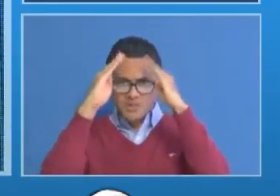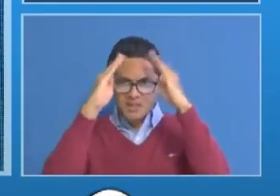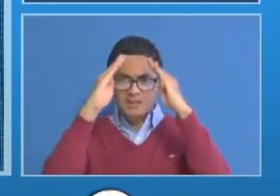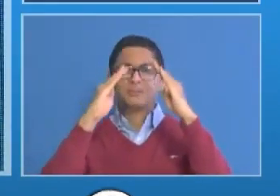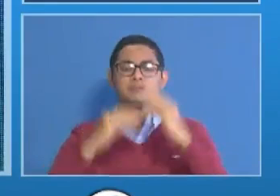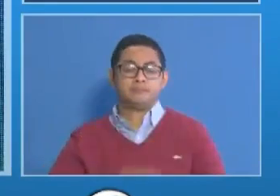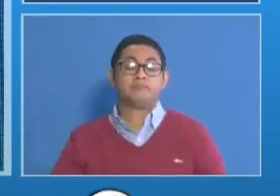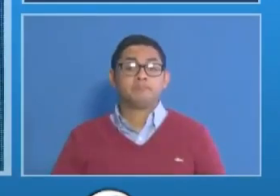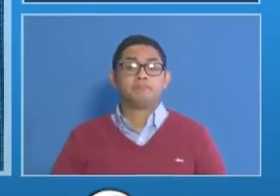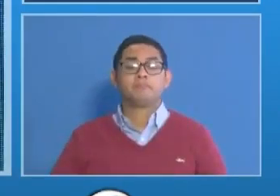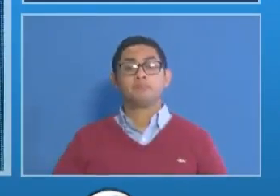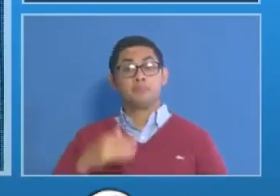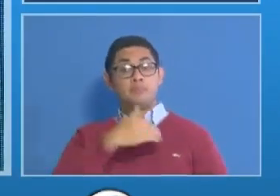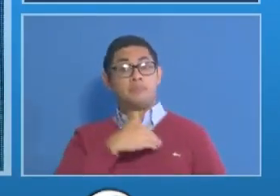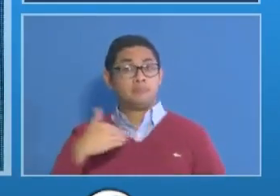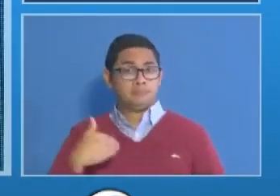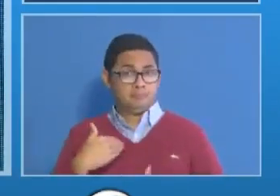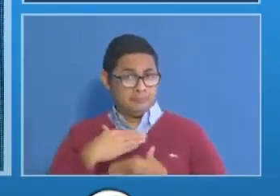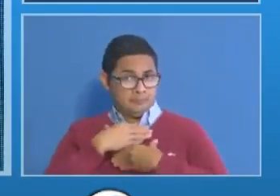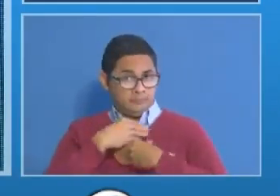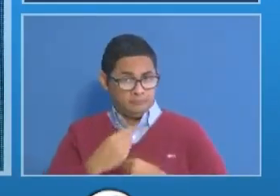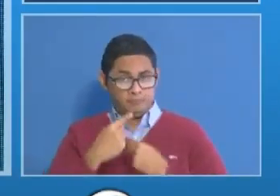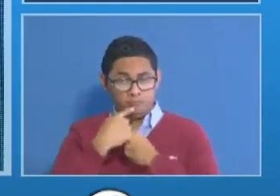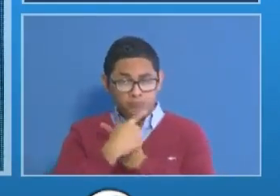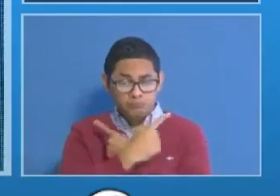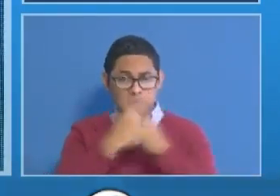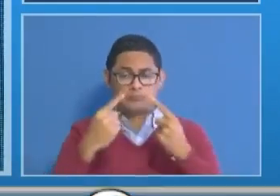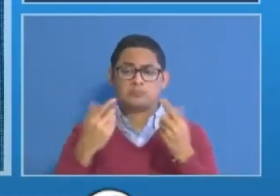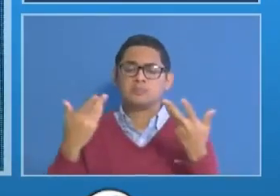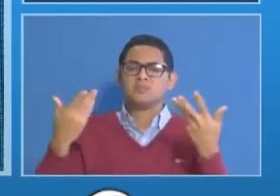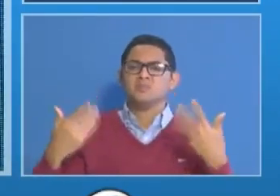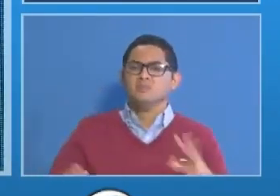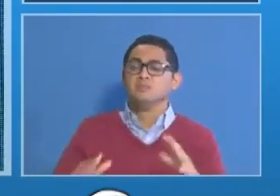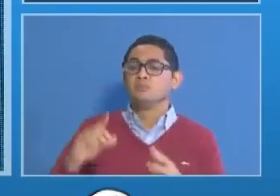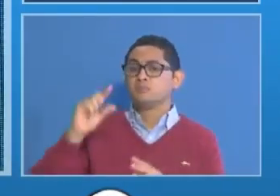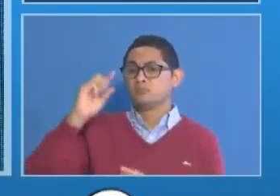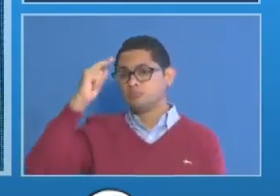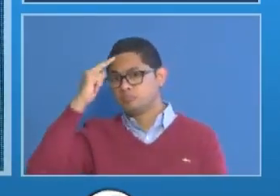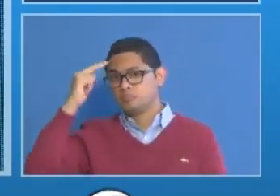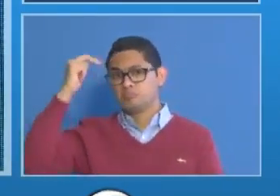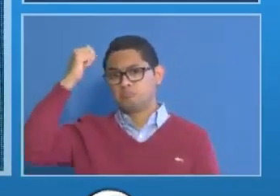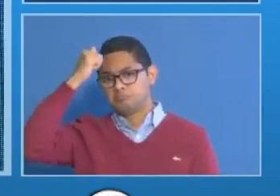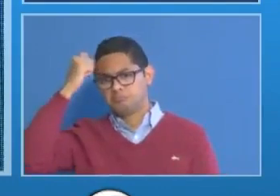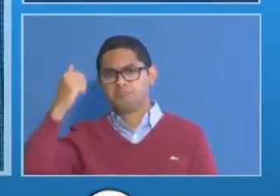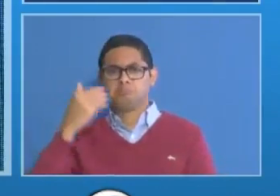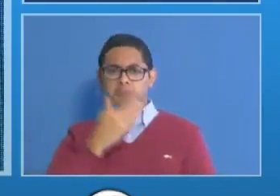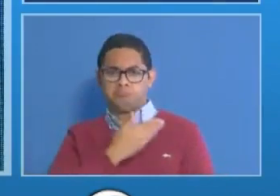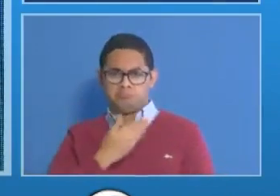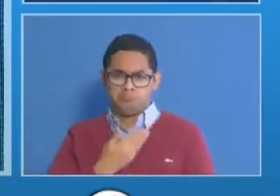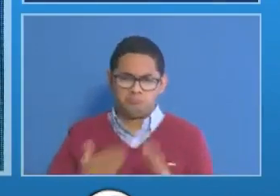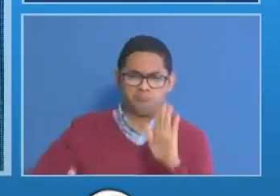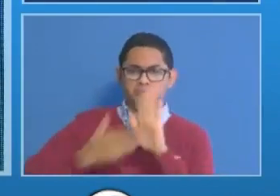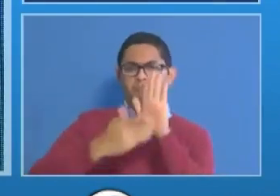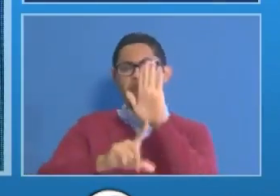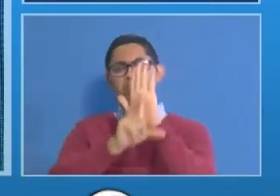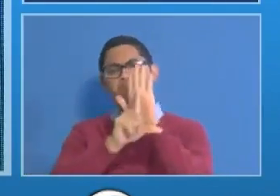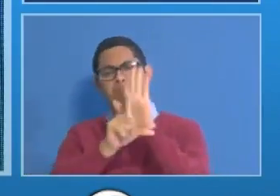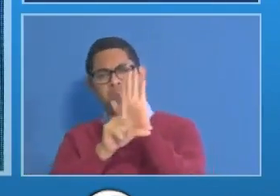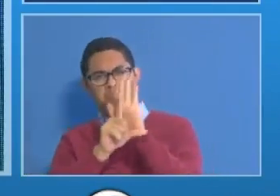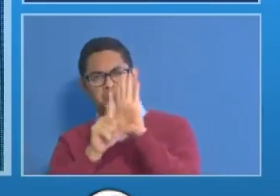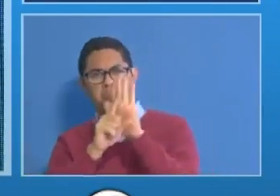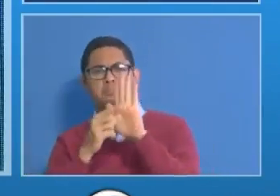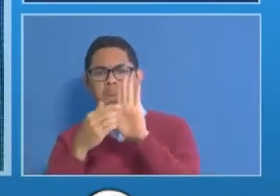Ministerio de Salud informa que de acuerdo a los decretos ejecutivos 500, 507 y el